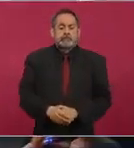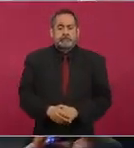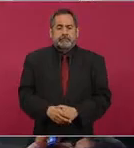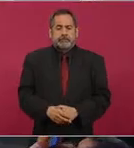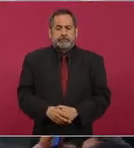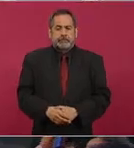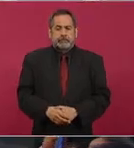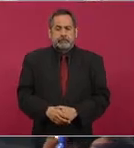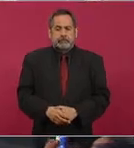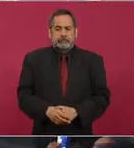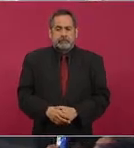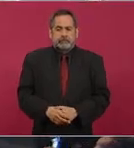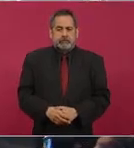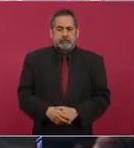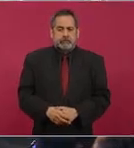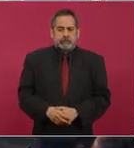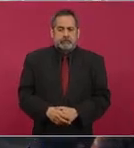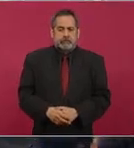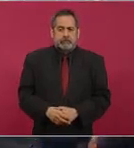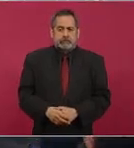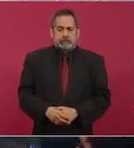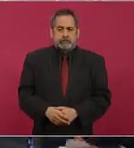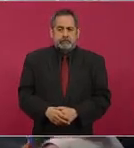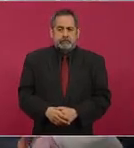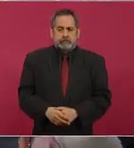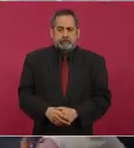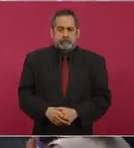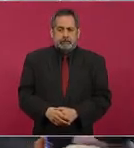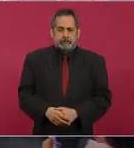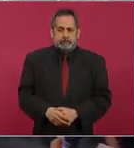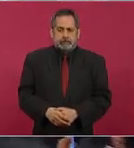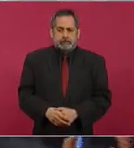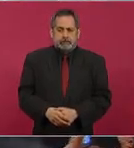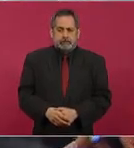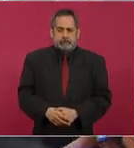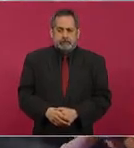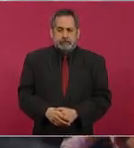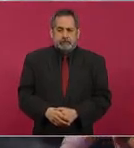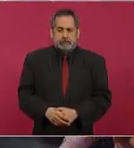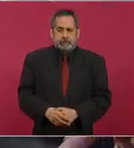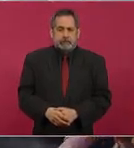Señor presidente, el gobernador Francisco